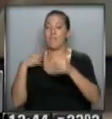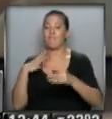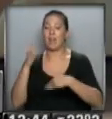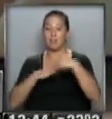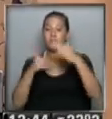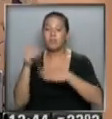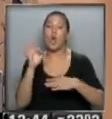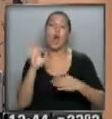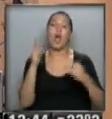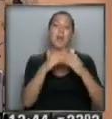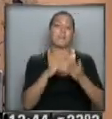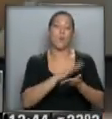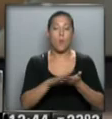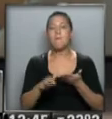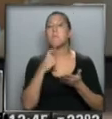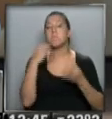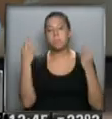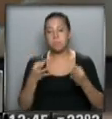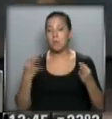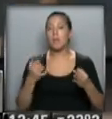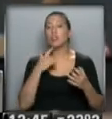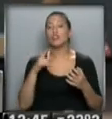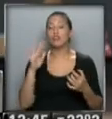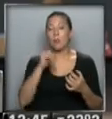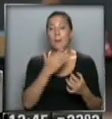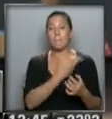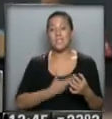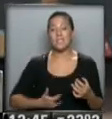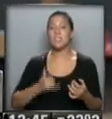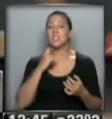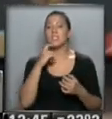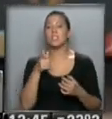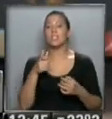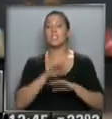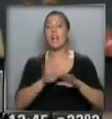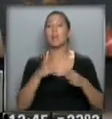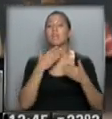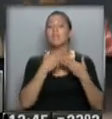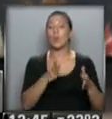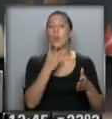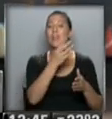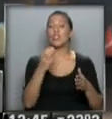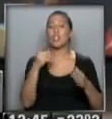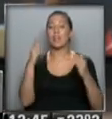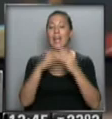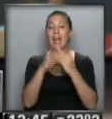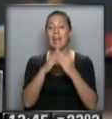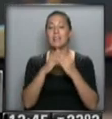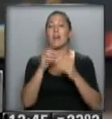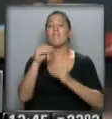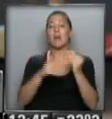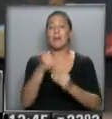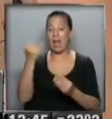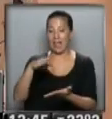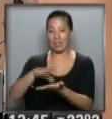una casa nueva. Así que está funcionando muy bien el programa, todos los días, como dijo la Presidenta de la Nación, se inician 400 viviendas en la Argentina de familias que